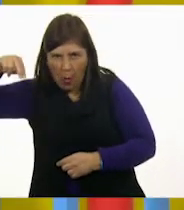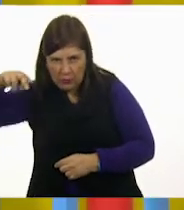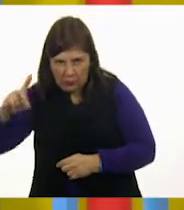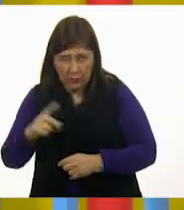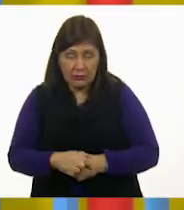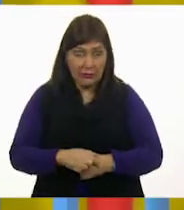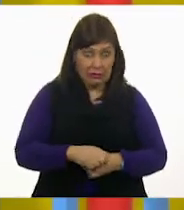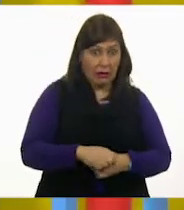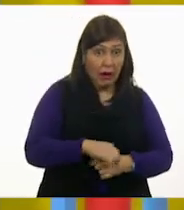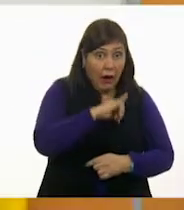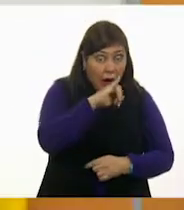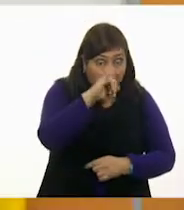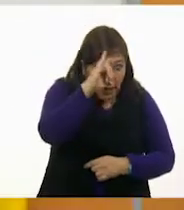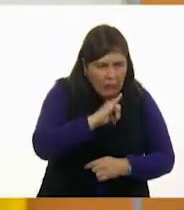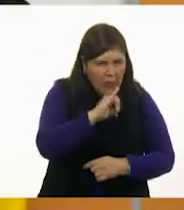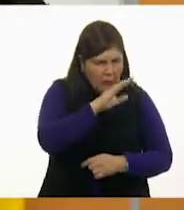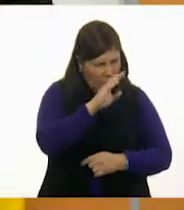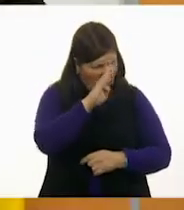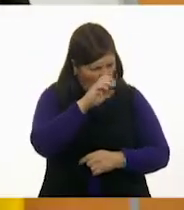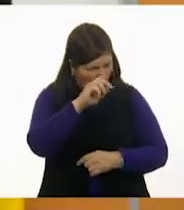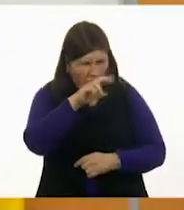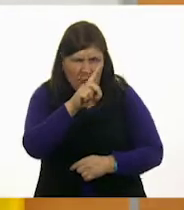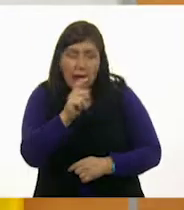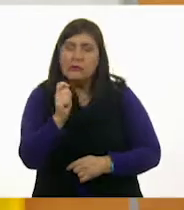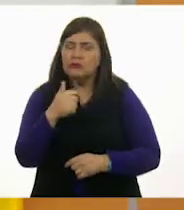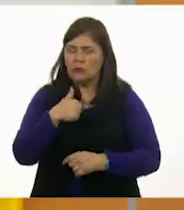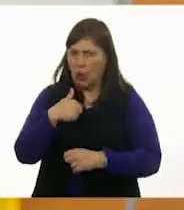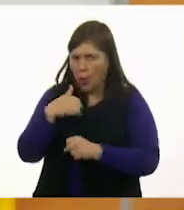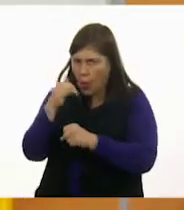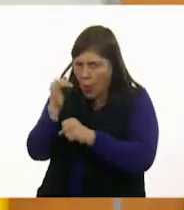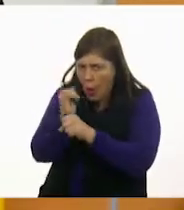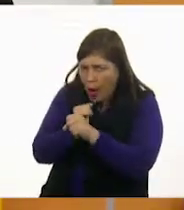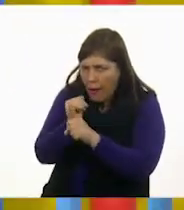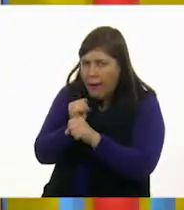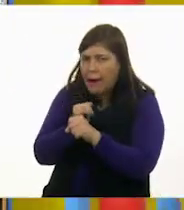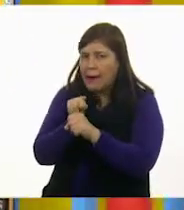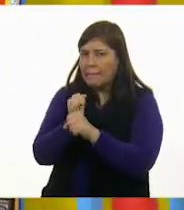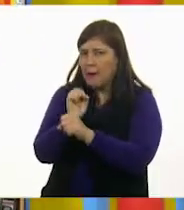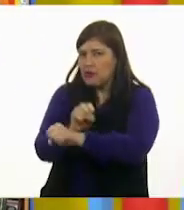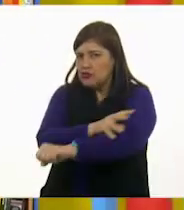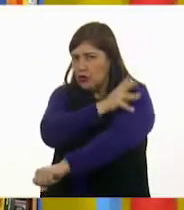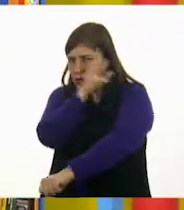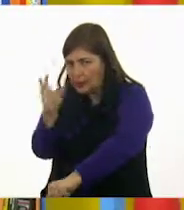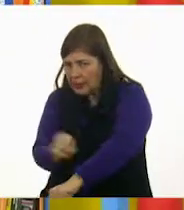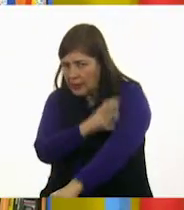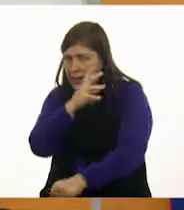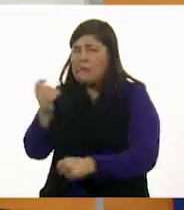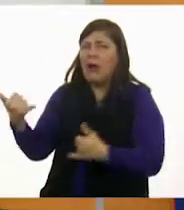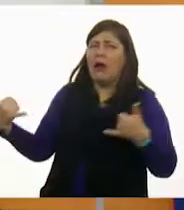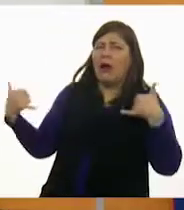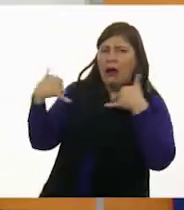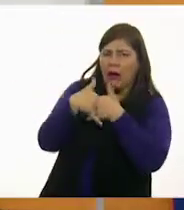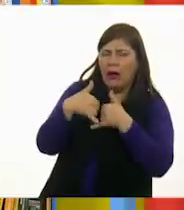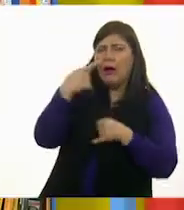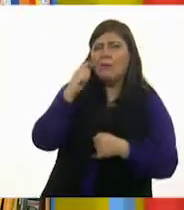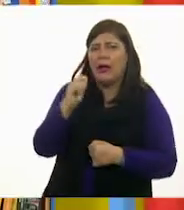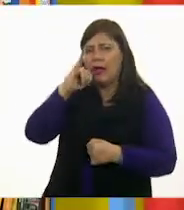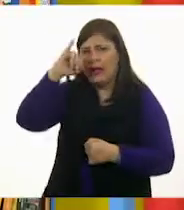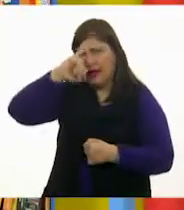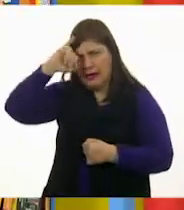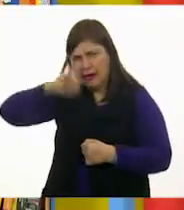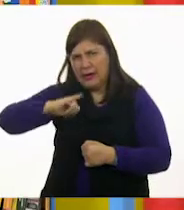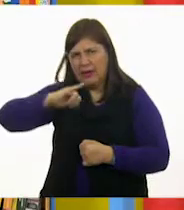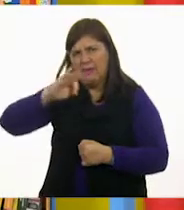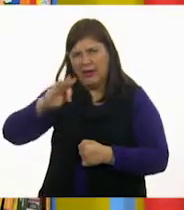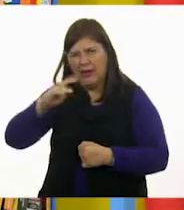¿Fefe, Bond? Así es, soy investigador emocional. Me habló Fefefe, ¿lo conoces? Sí, claro